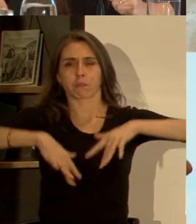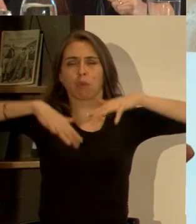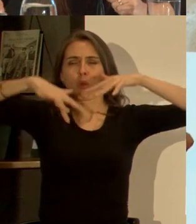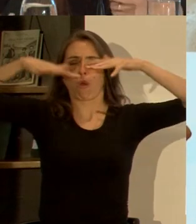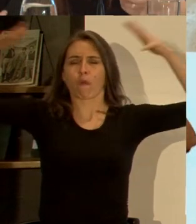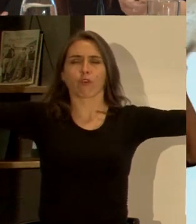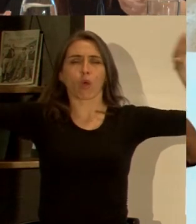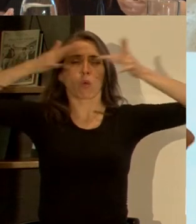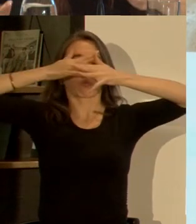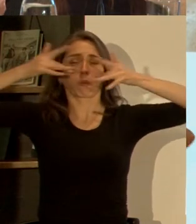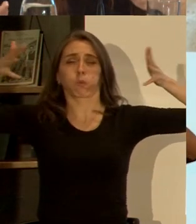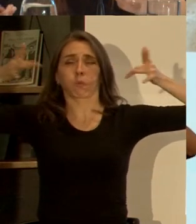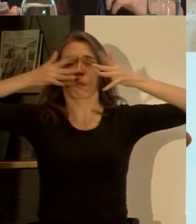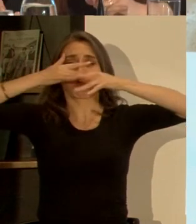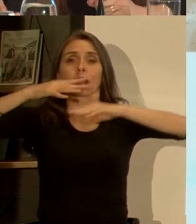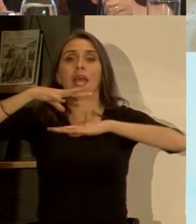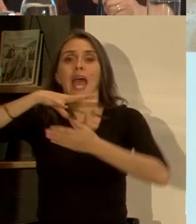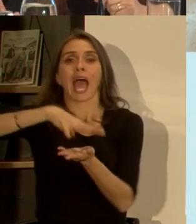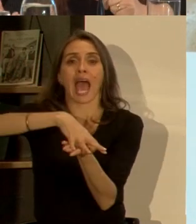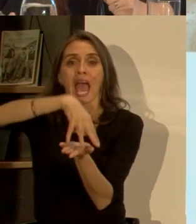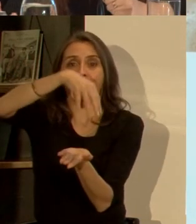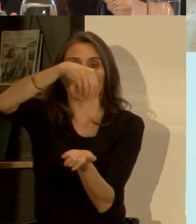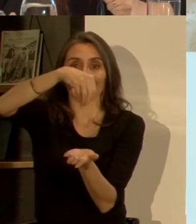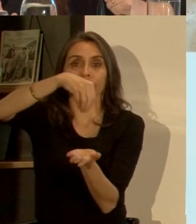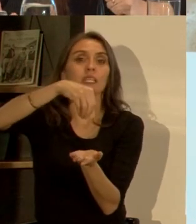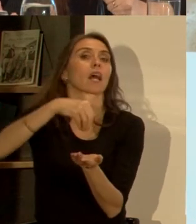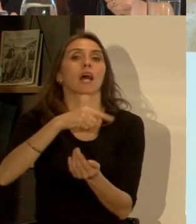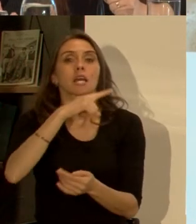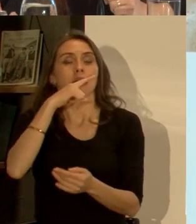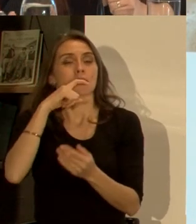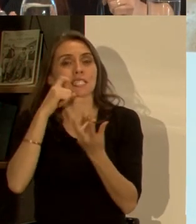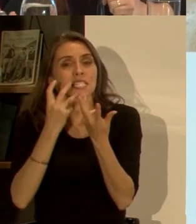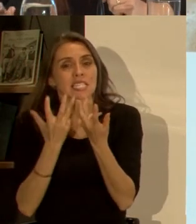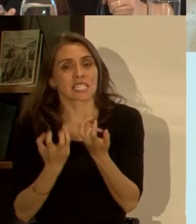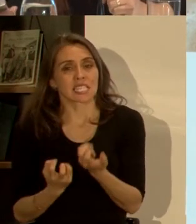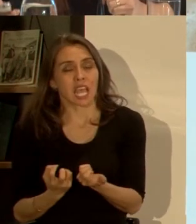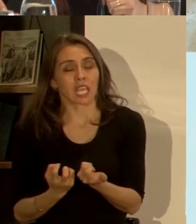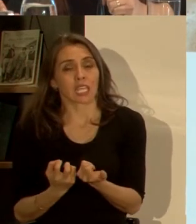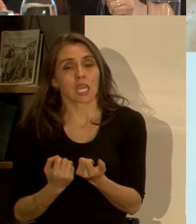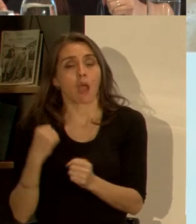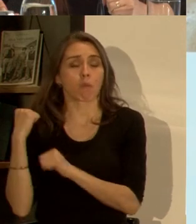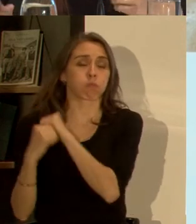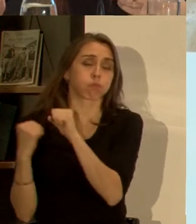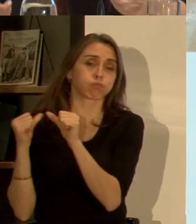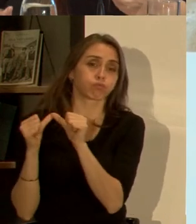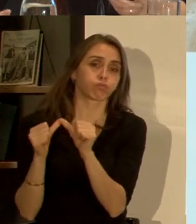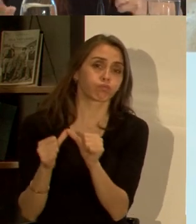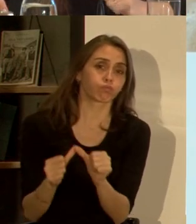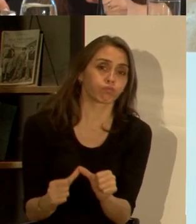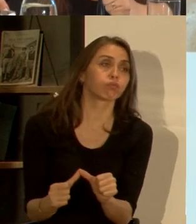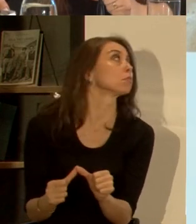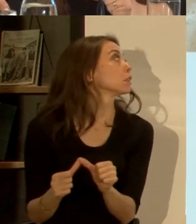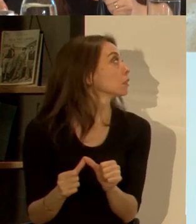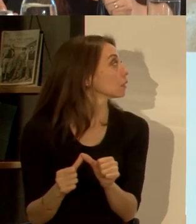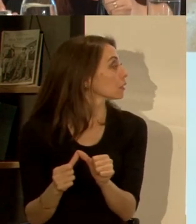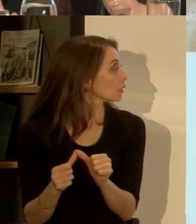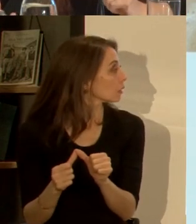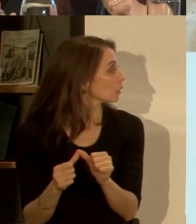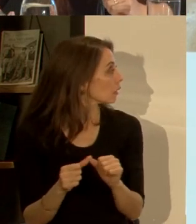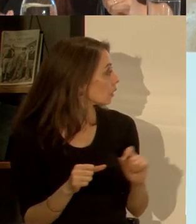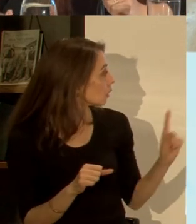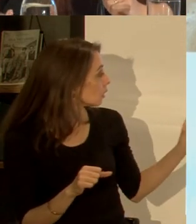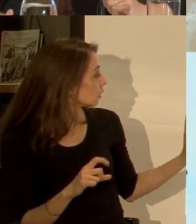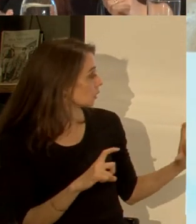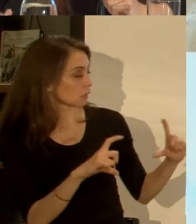en Arica y por supuesto la tremenda sequía que hemos vivido por mucho tiempo también y que según esta nota estaría